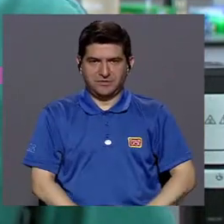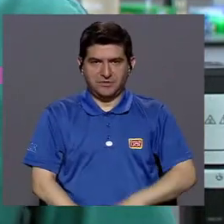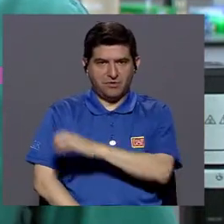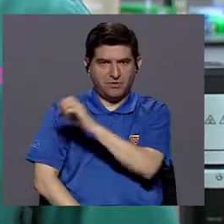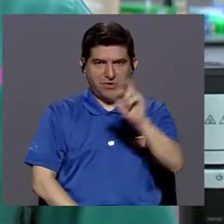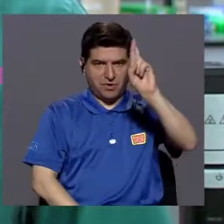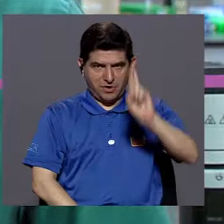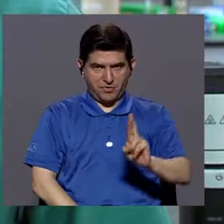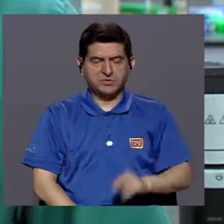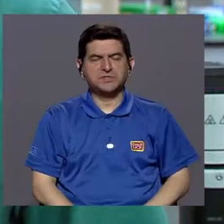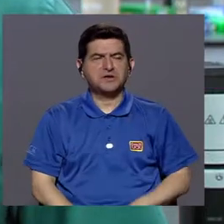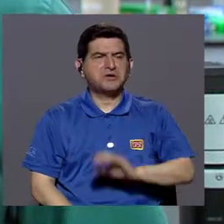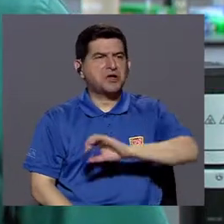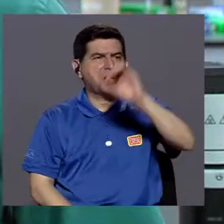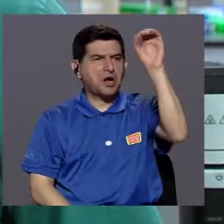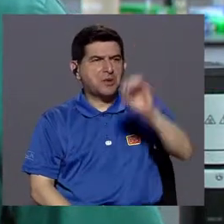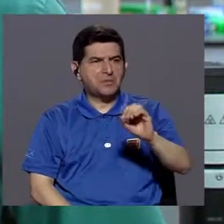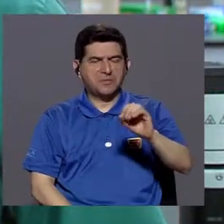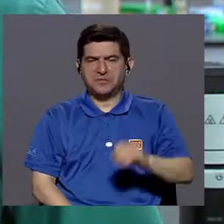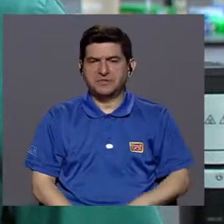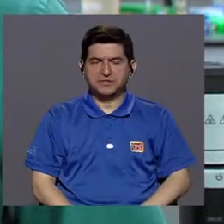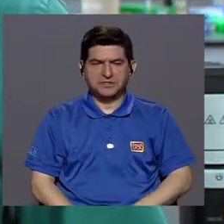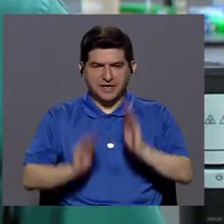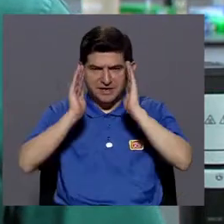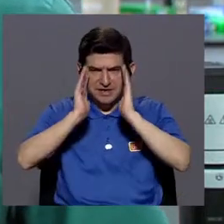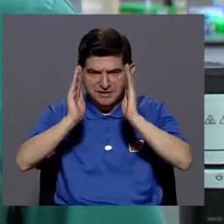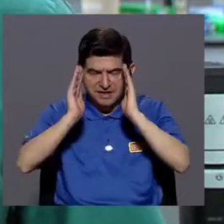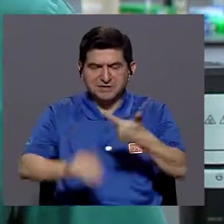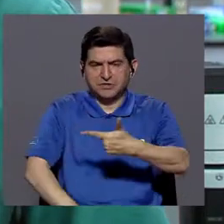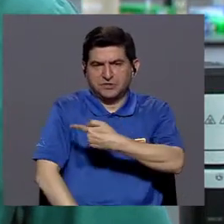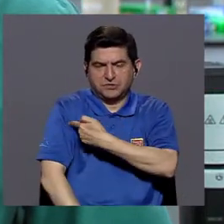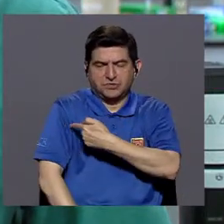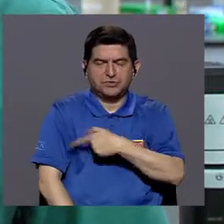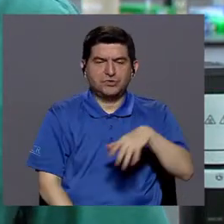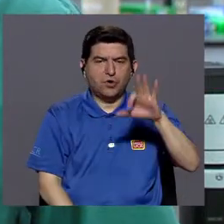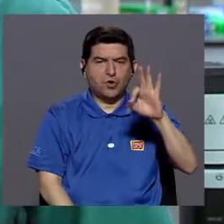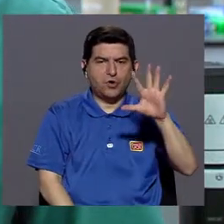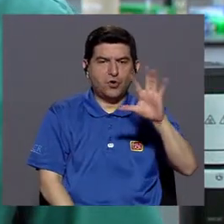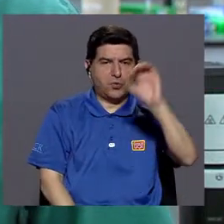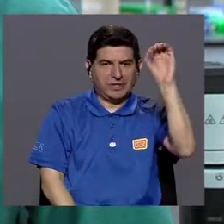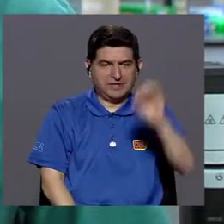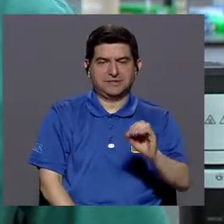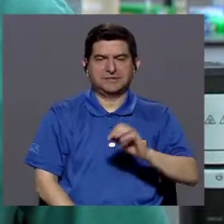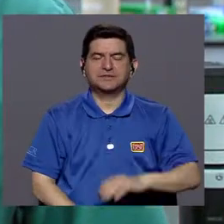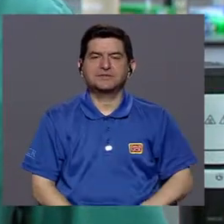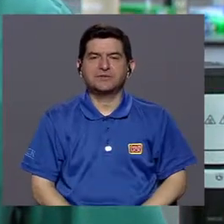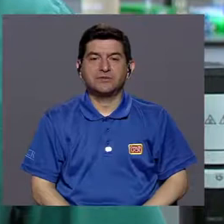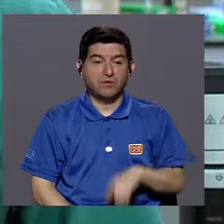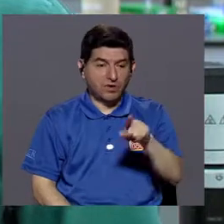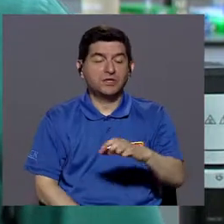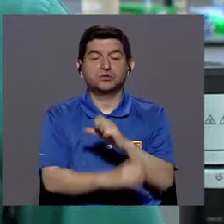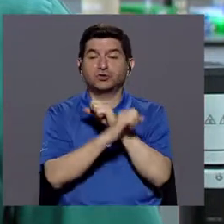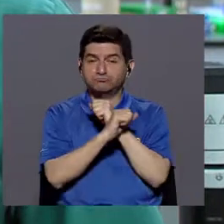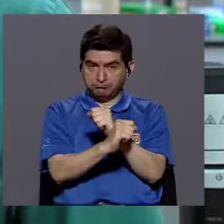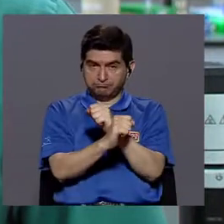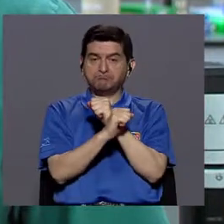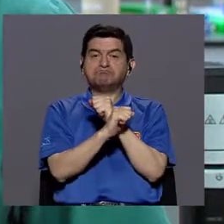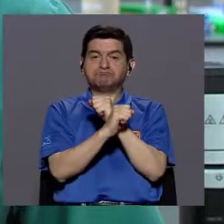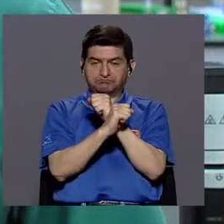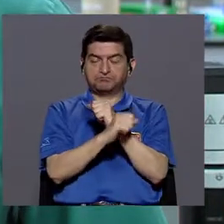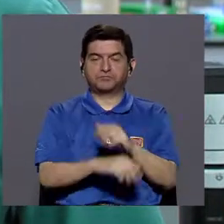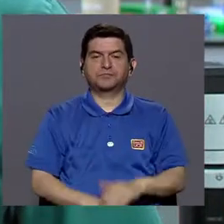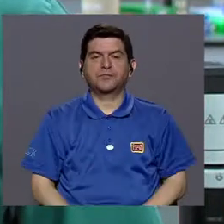que en Costa Rica se alcanza un porcentaje de cobertura de la vacuna de un 95%, que eso nos